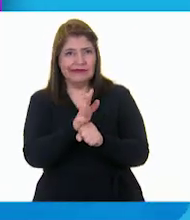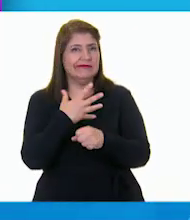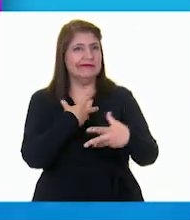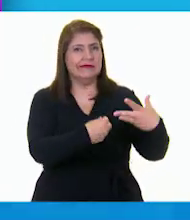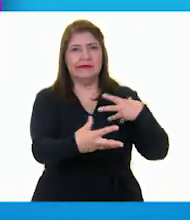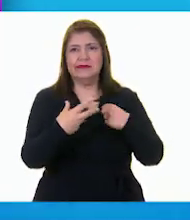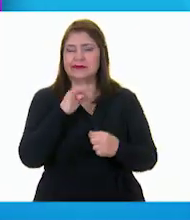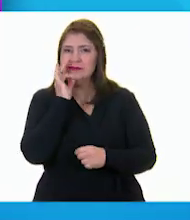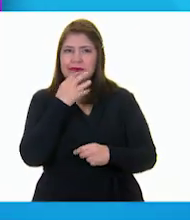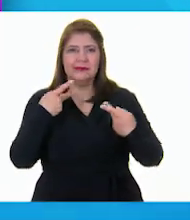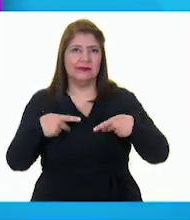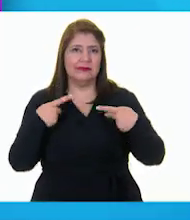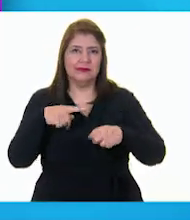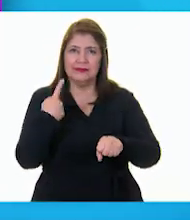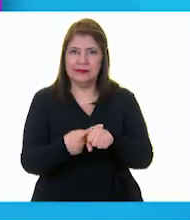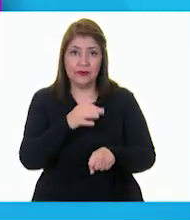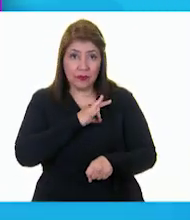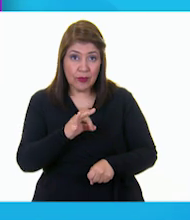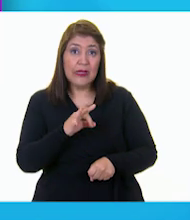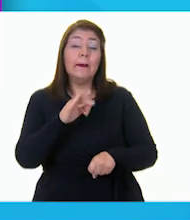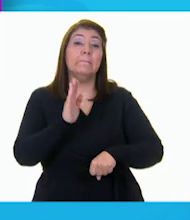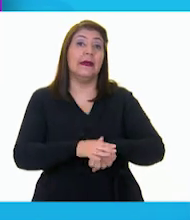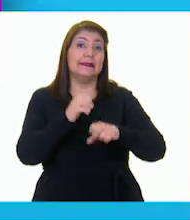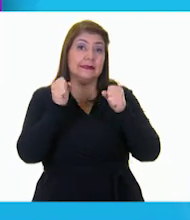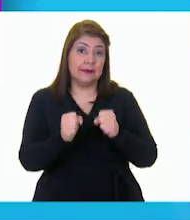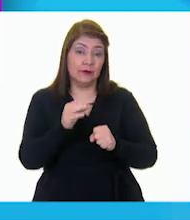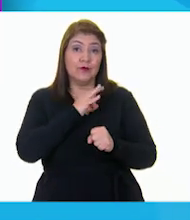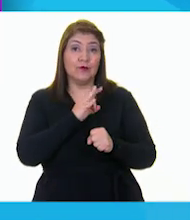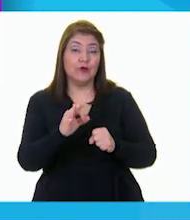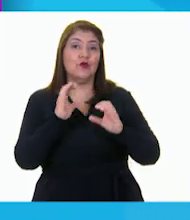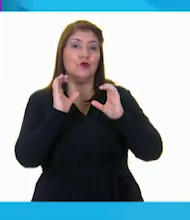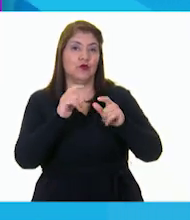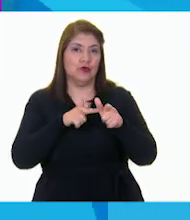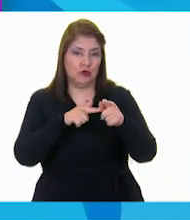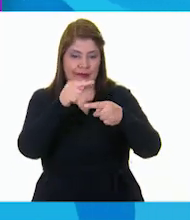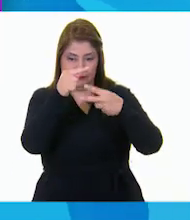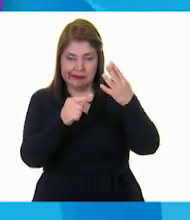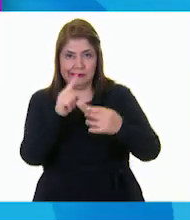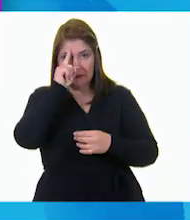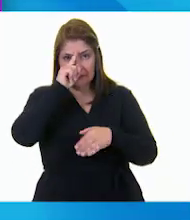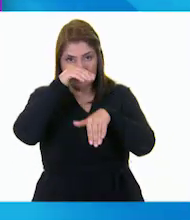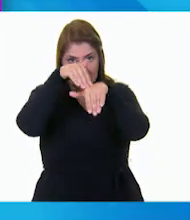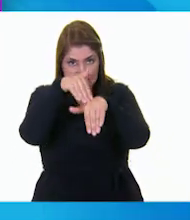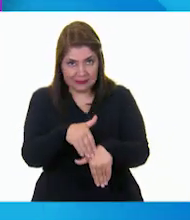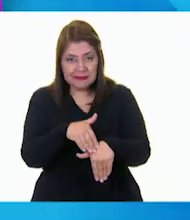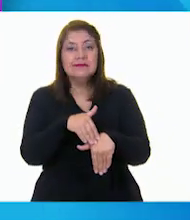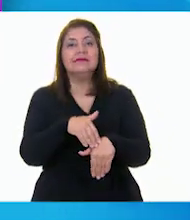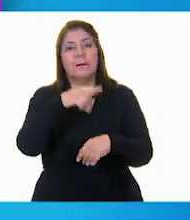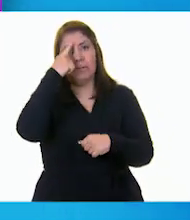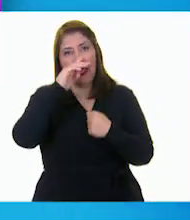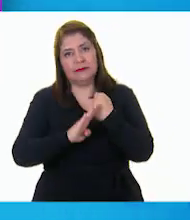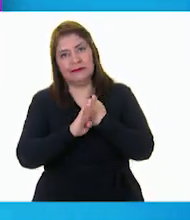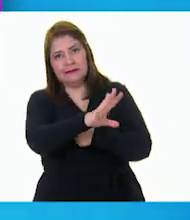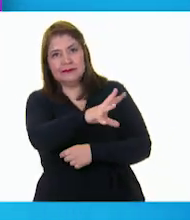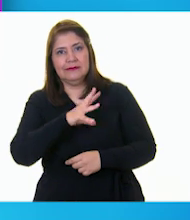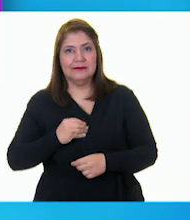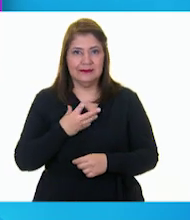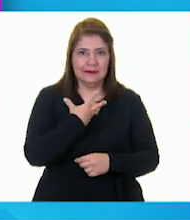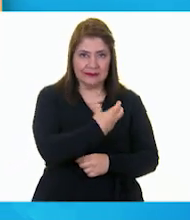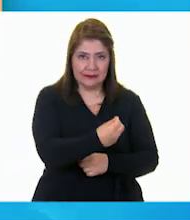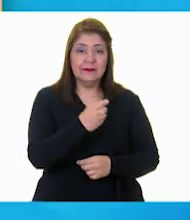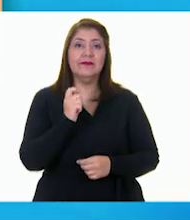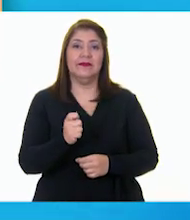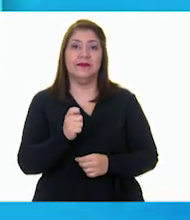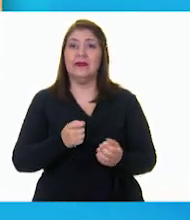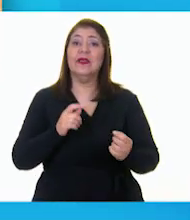fácilmente entre las personas. Por eso hay que continuar cuidándonos siguiendo las buenas prácticas que ya todos conocemos para evitar contagiarnos.